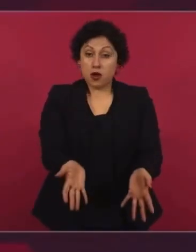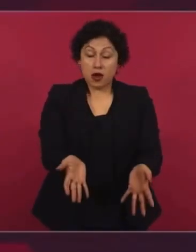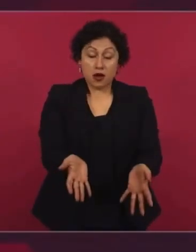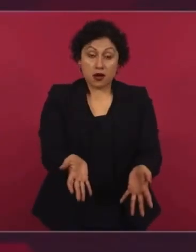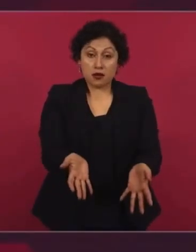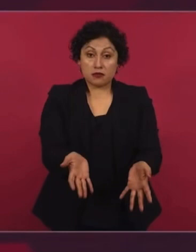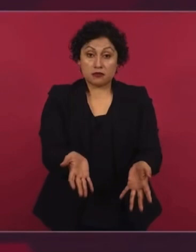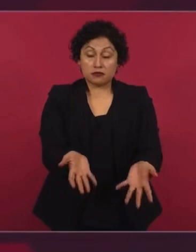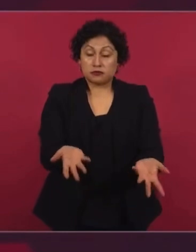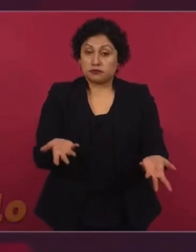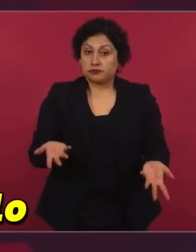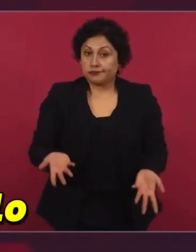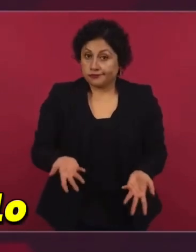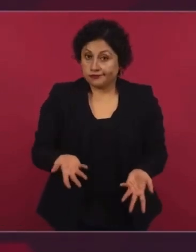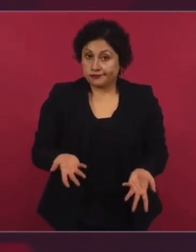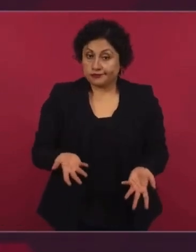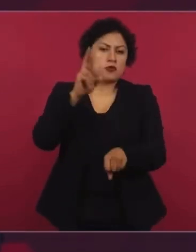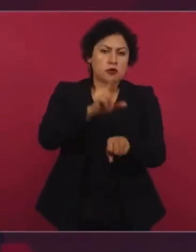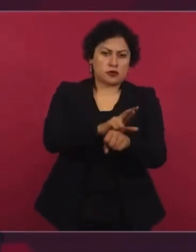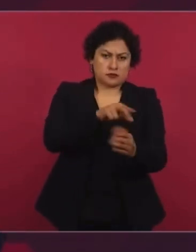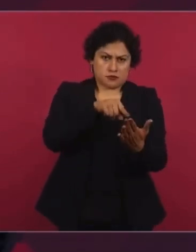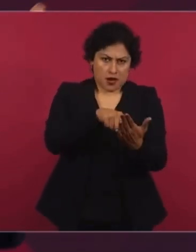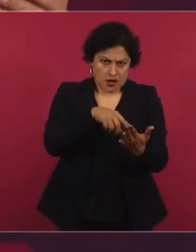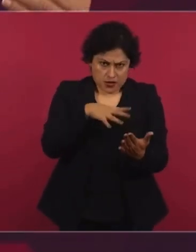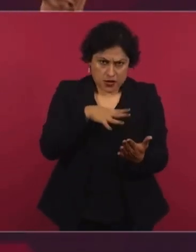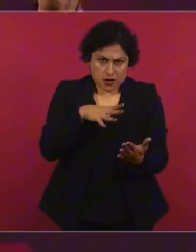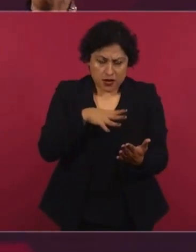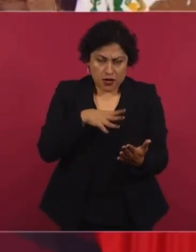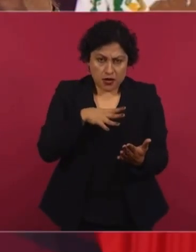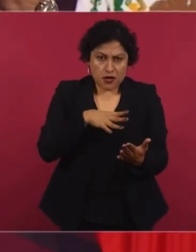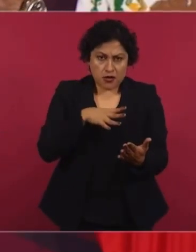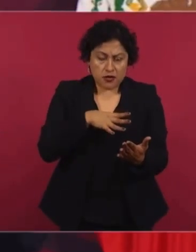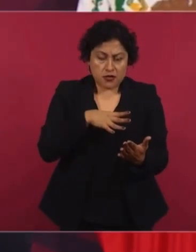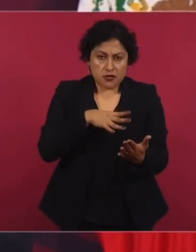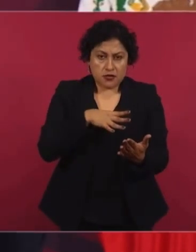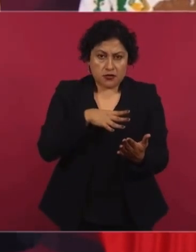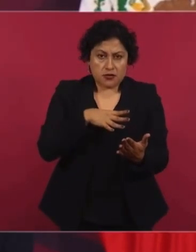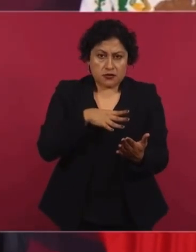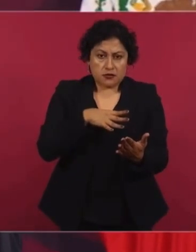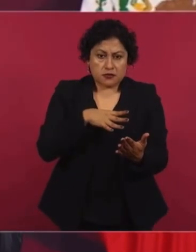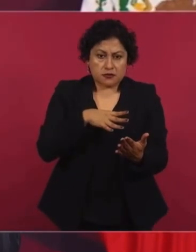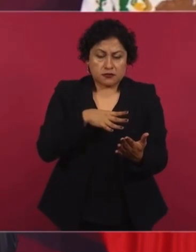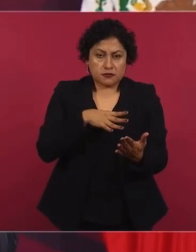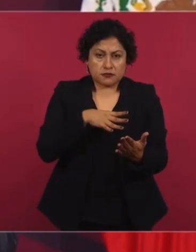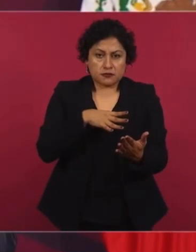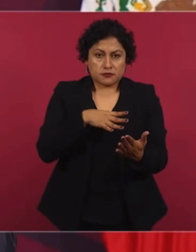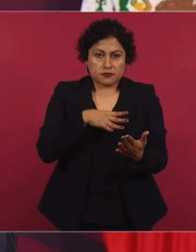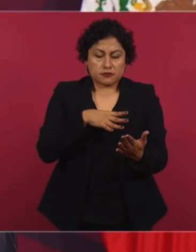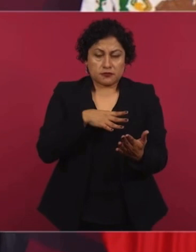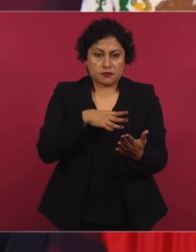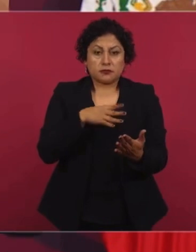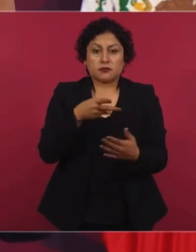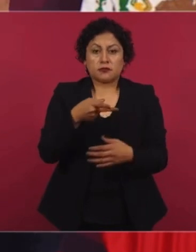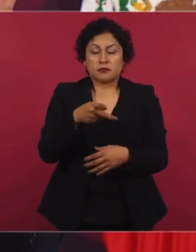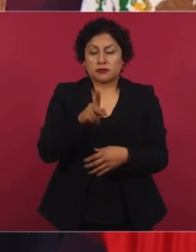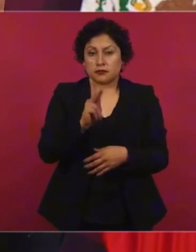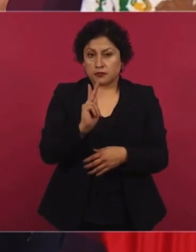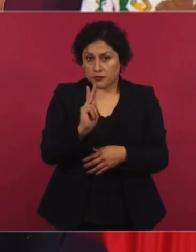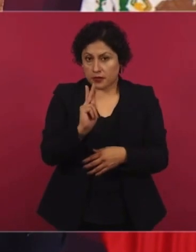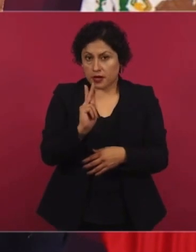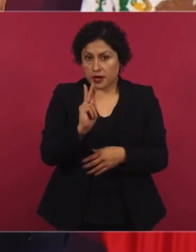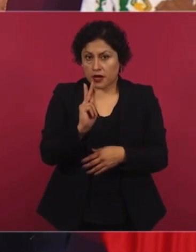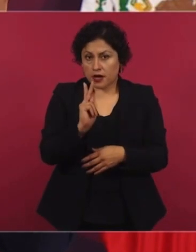el procurador, por ejemplo, que ya había asumido